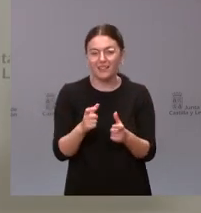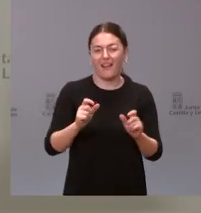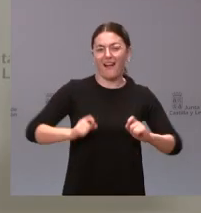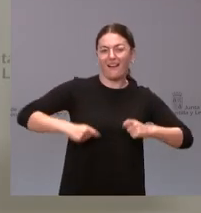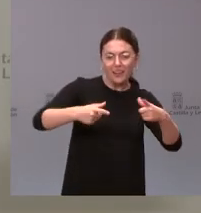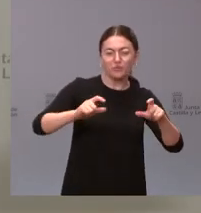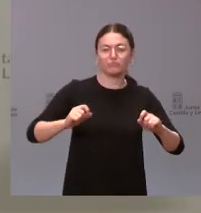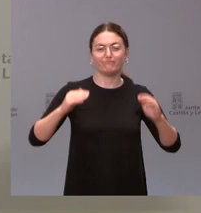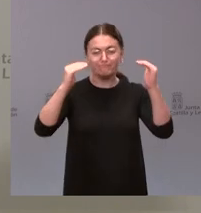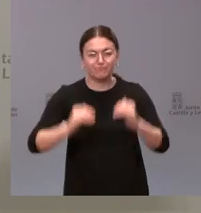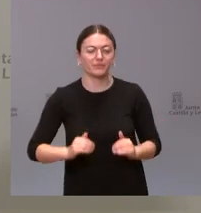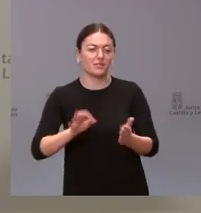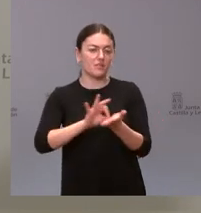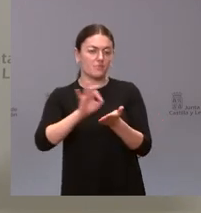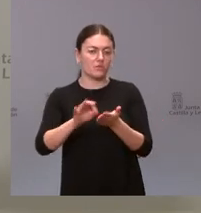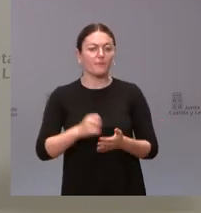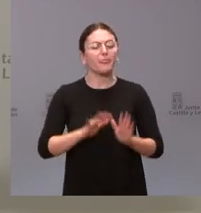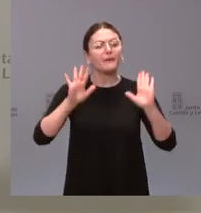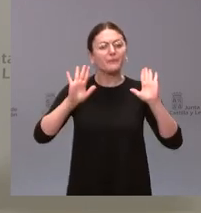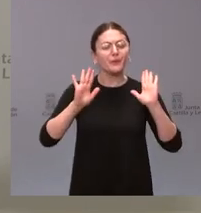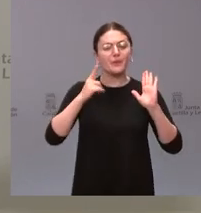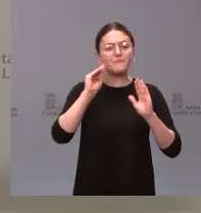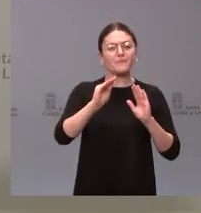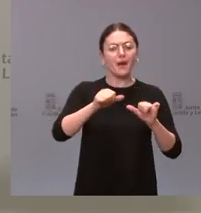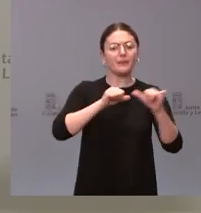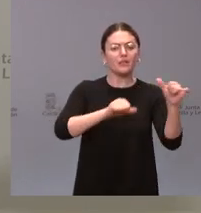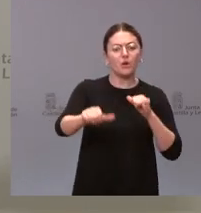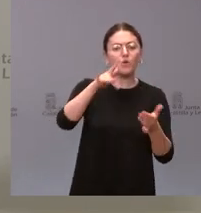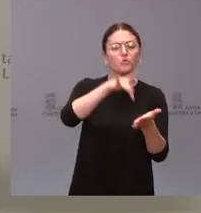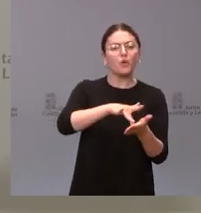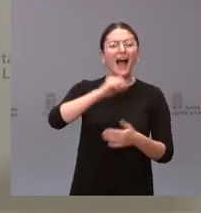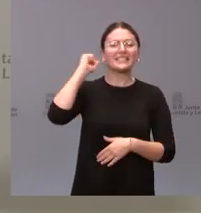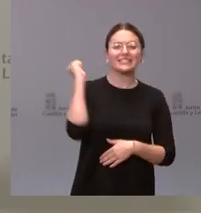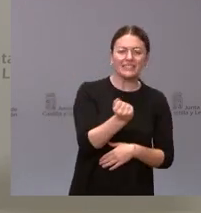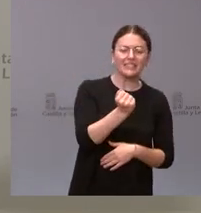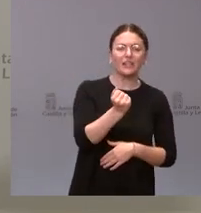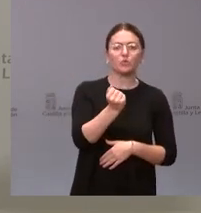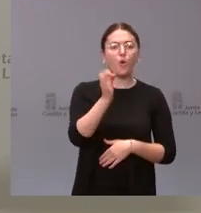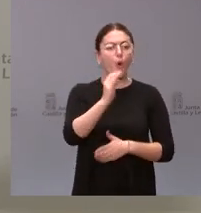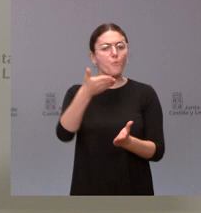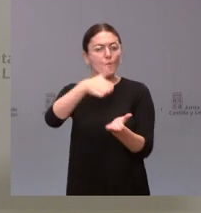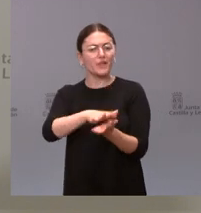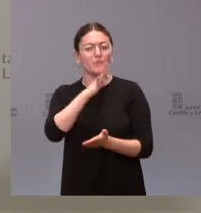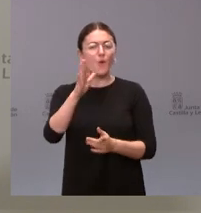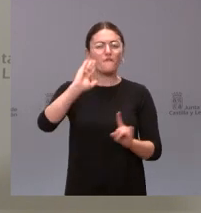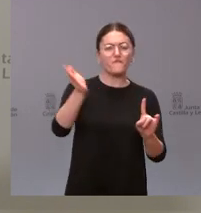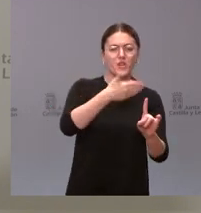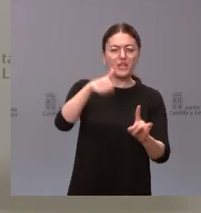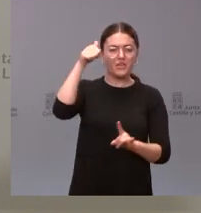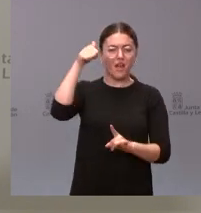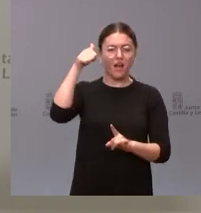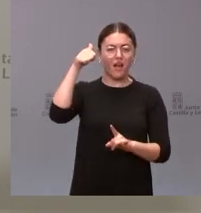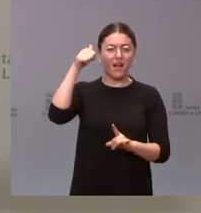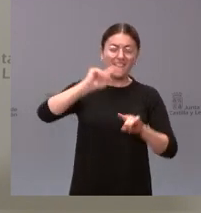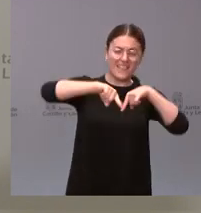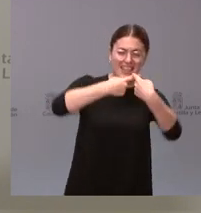yo por volver a repreguntar entonces a partir de ahora para aclararnos cuando hay algún tipo de asesinato o de muerte por violencia entre el familiar también va a salir el